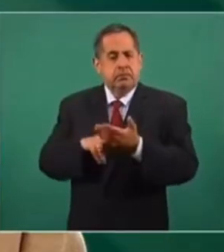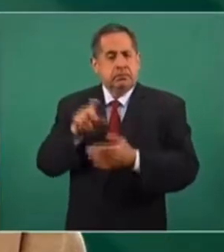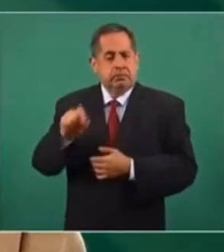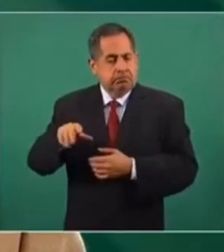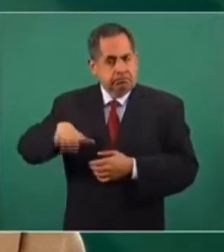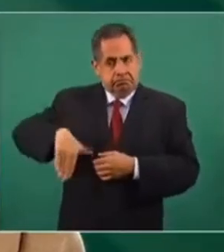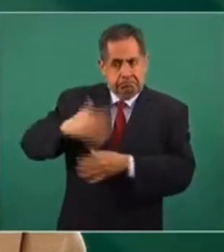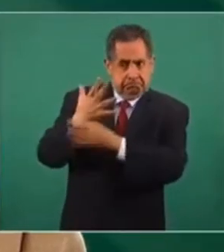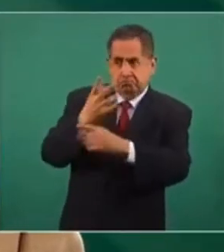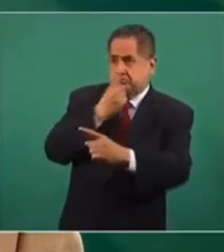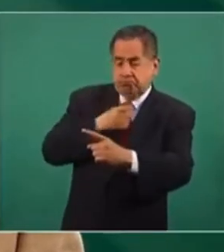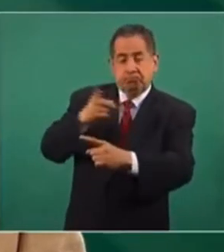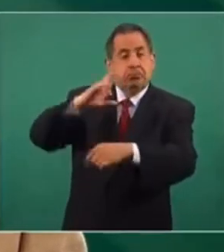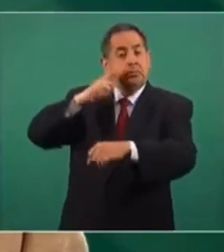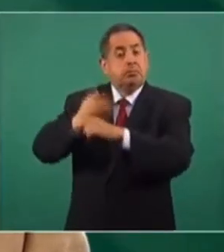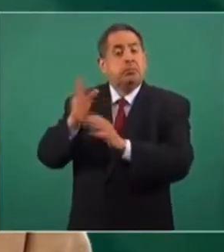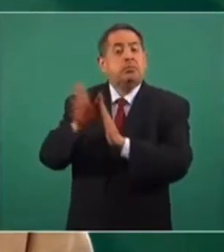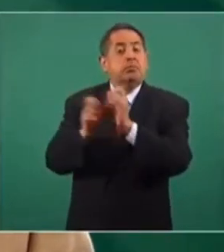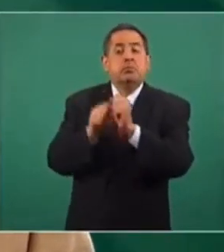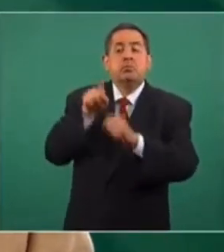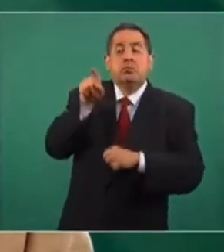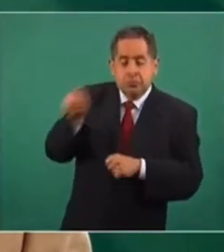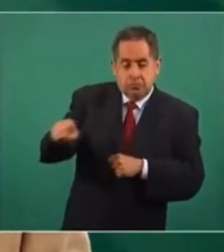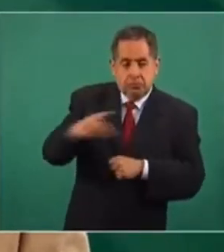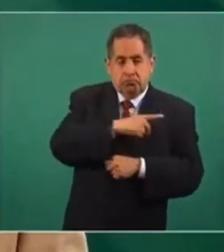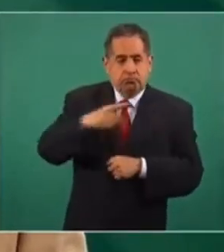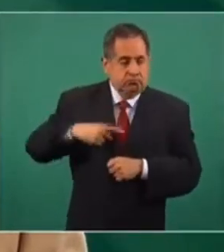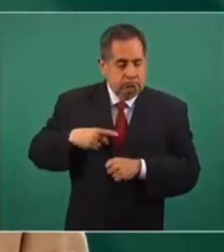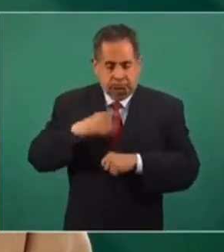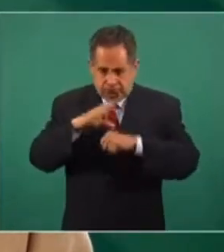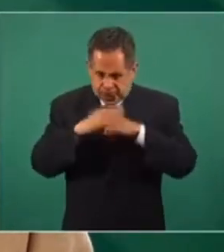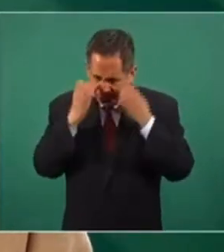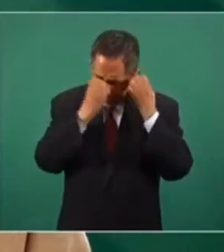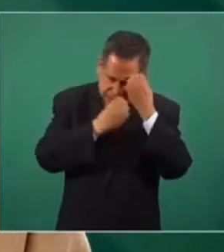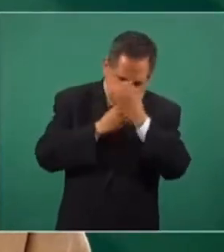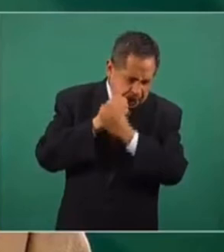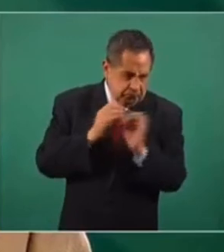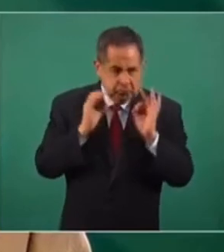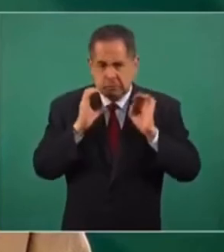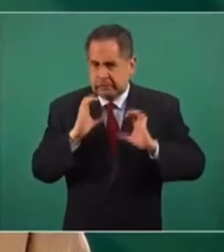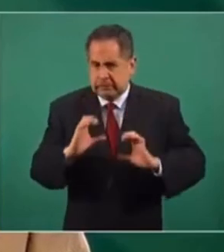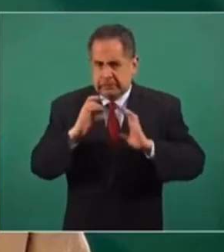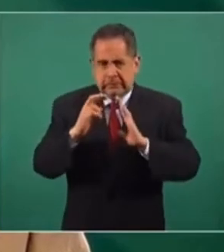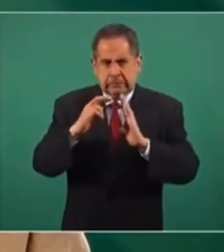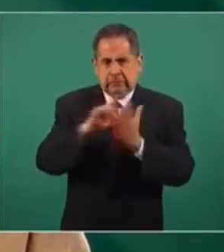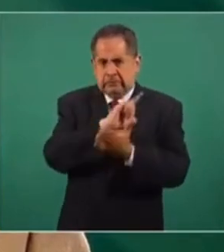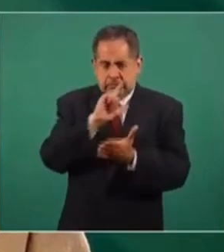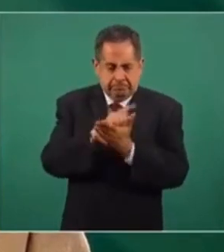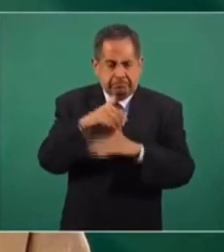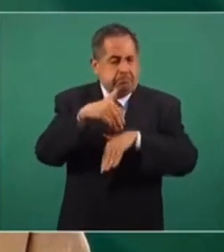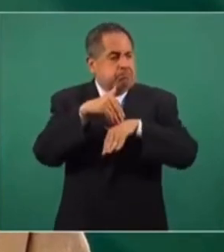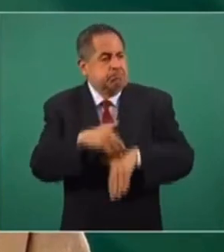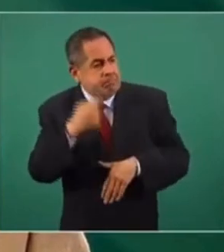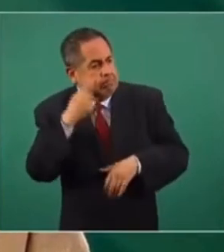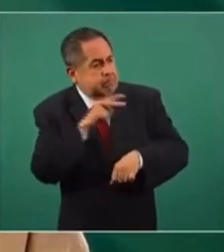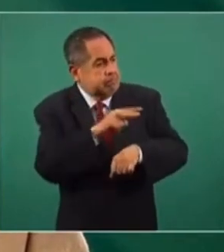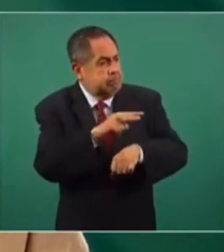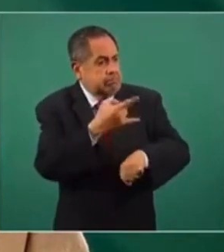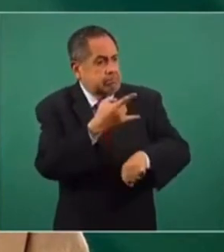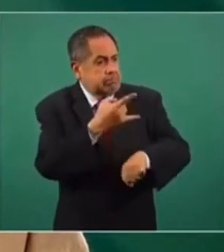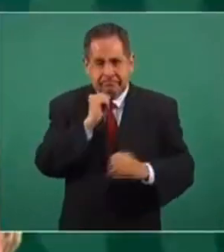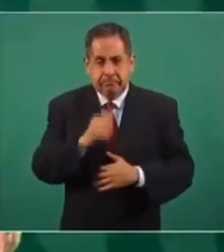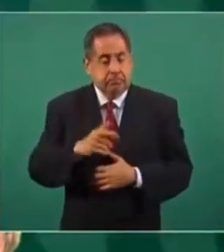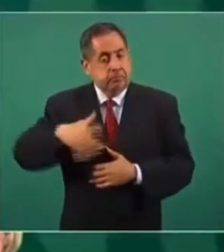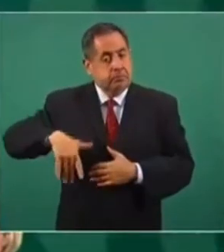ellos, y tienen su obligación constitucional, sean absolutamente escrupulosos y observadores en cualquier irregularidad que se